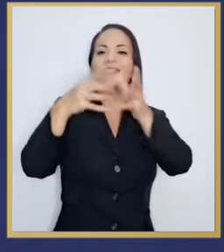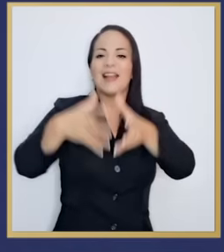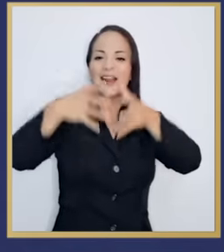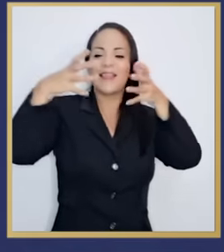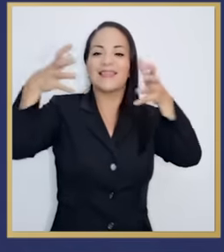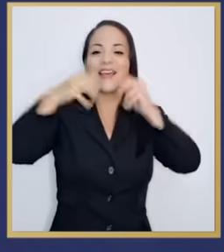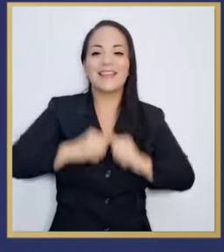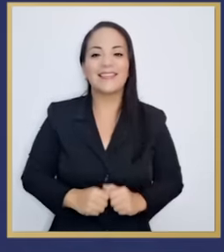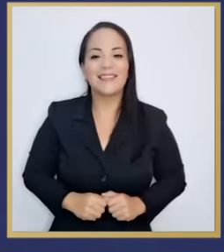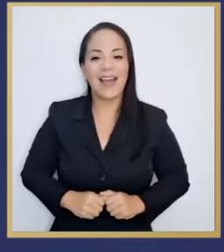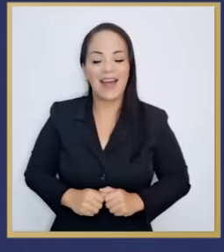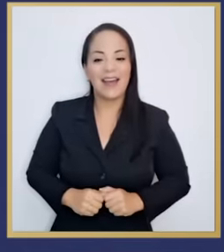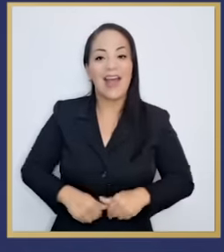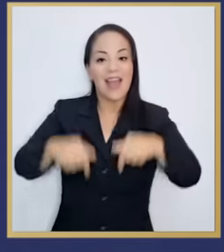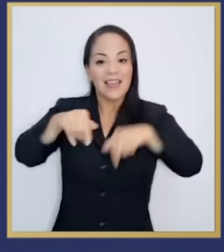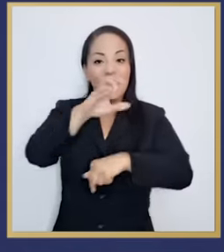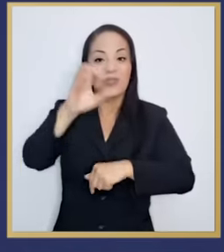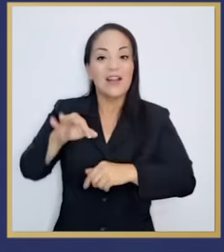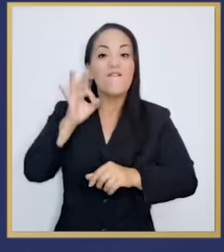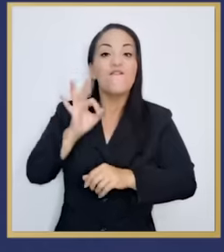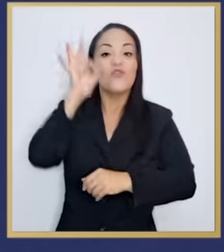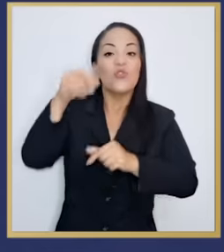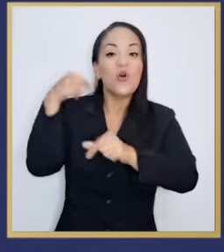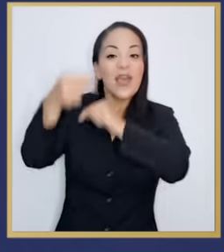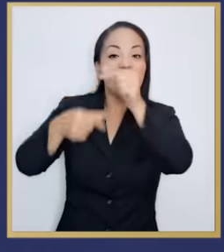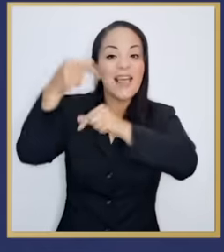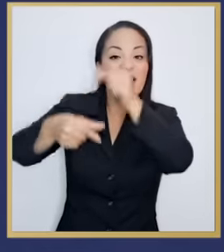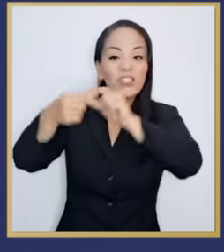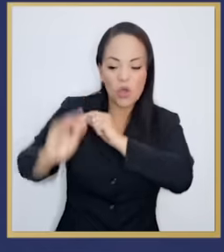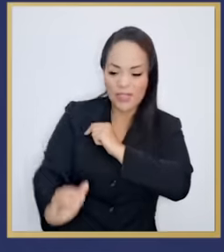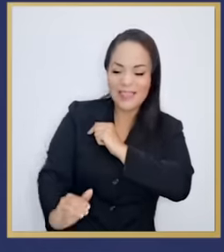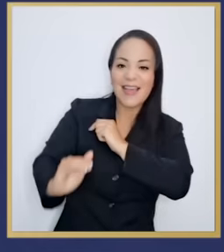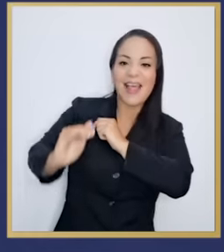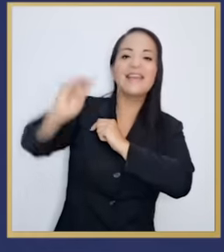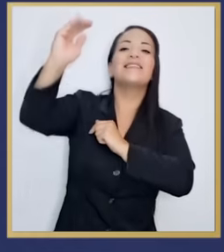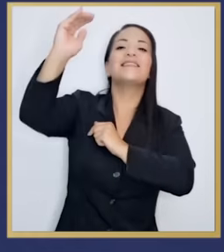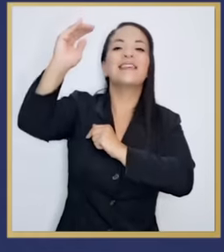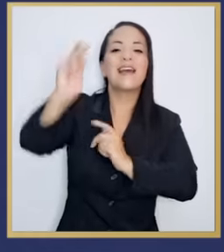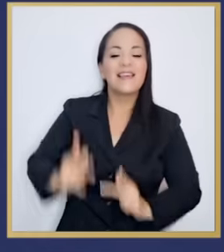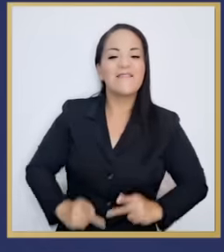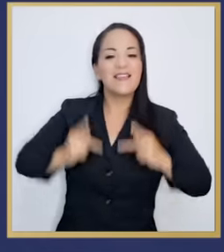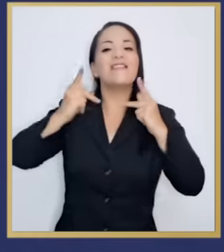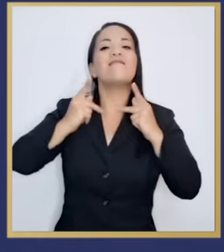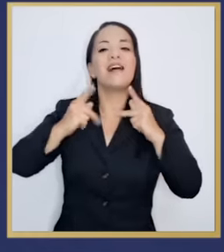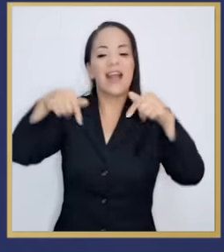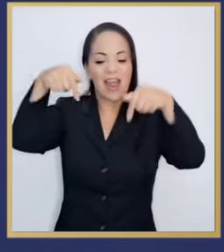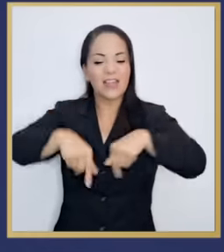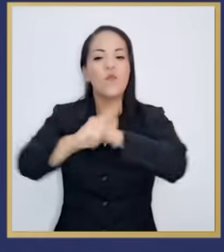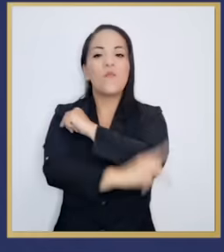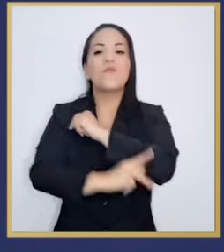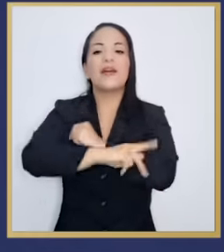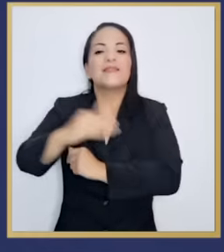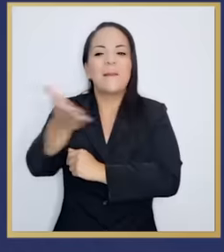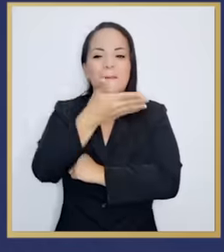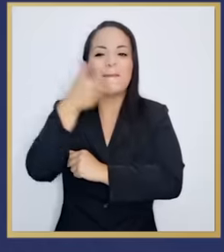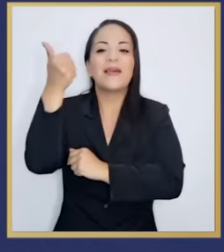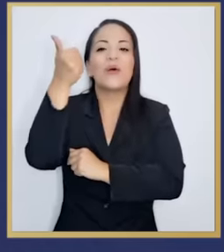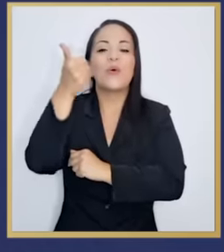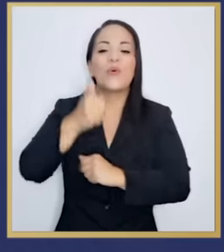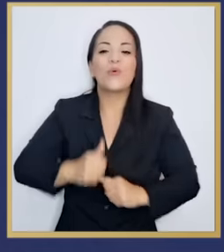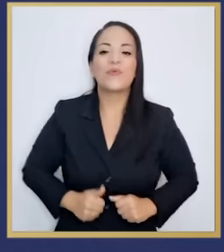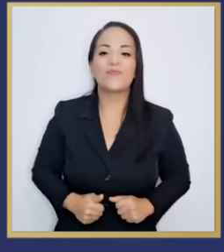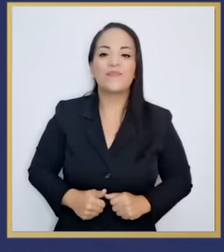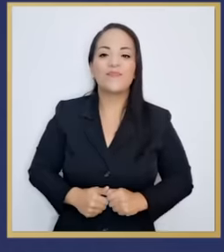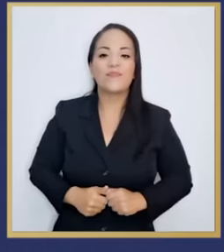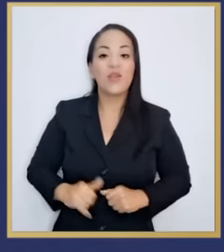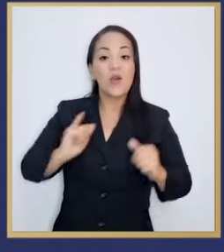sus futuras generaciones crezcan y vivan en una patria mejor. El